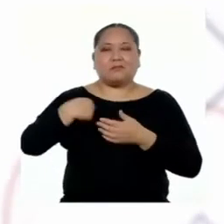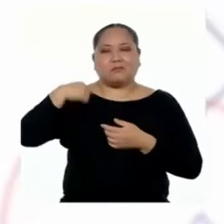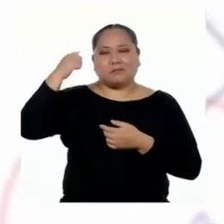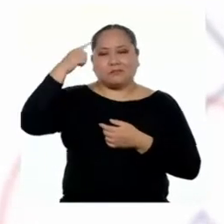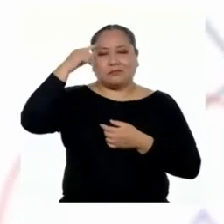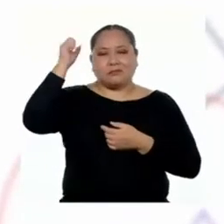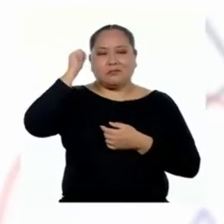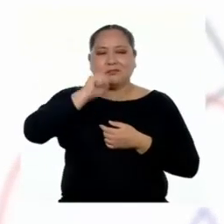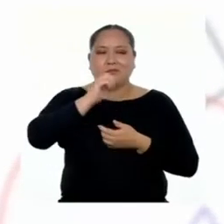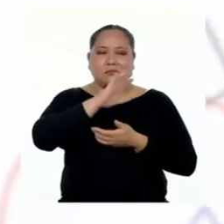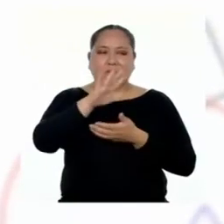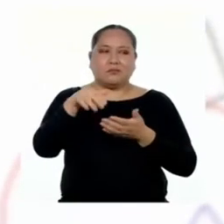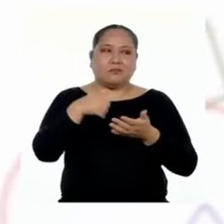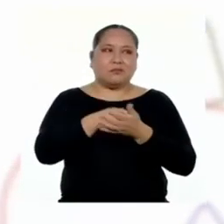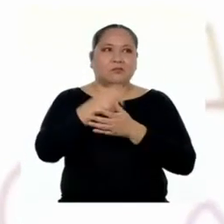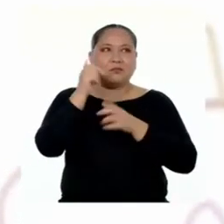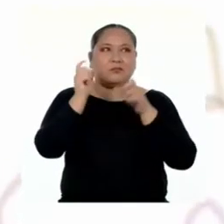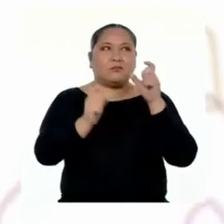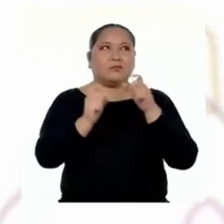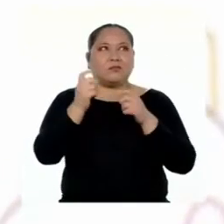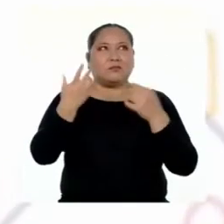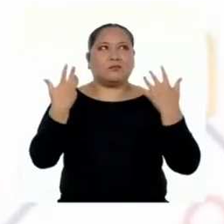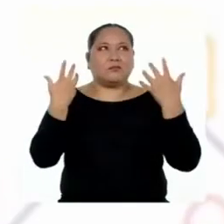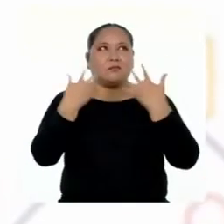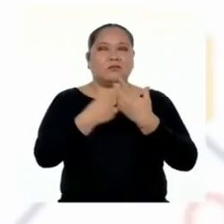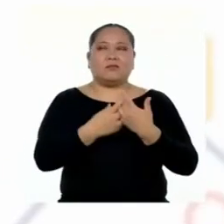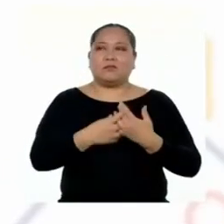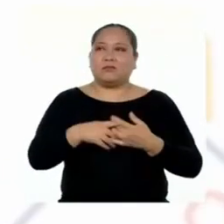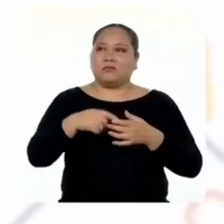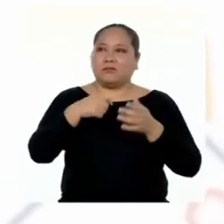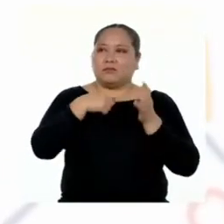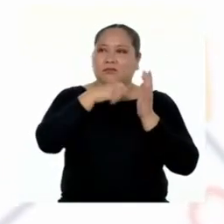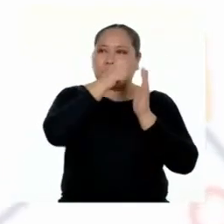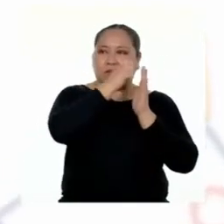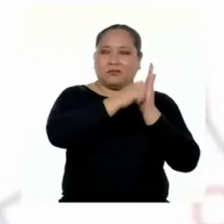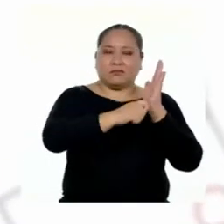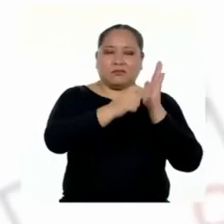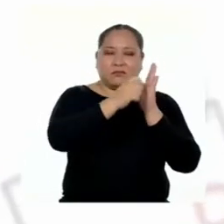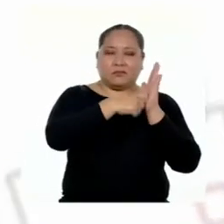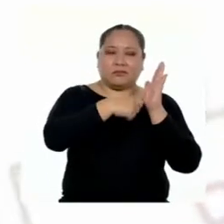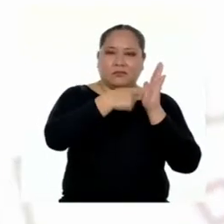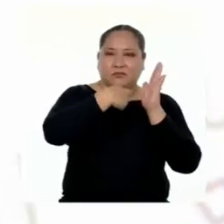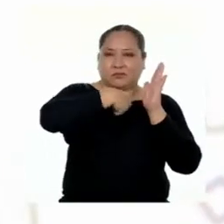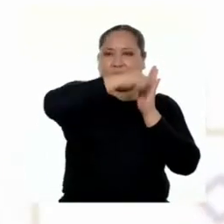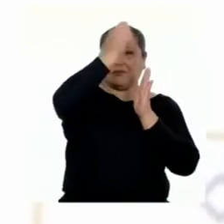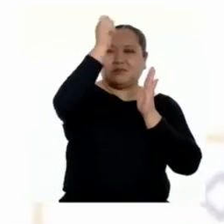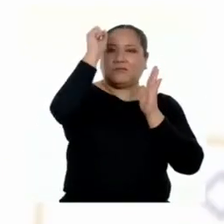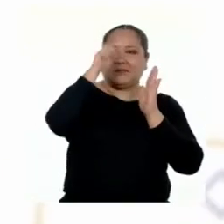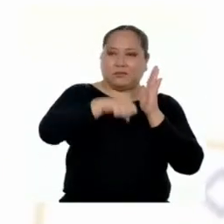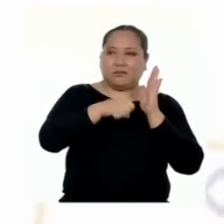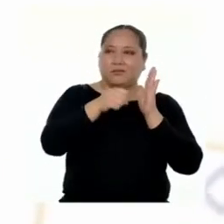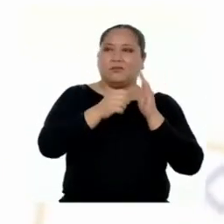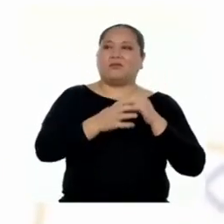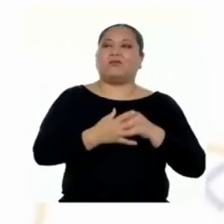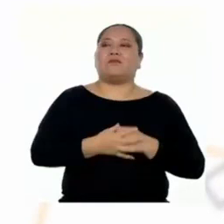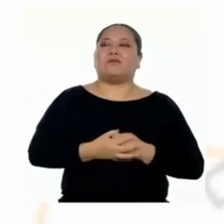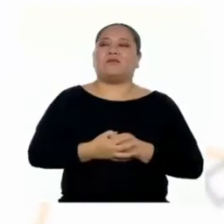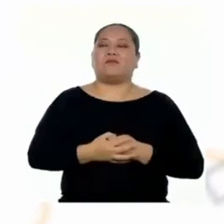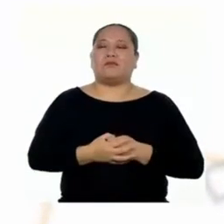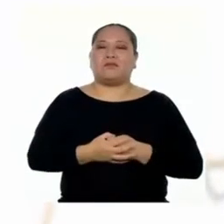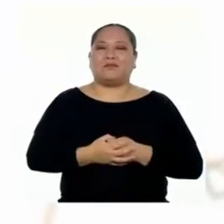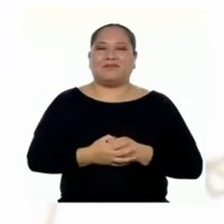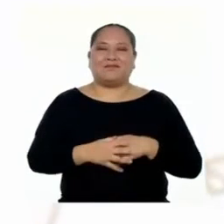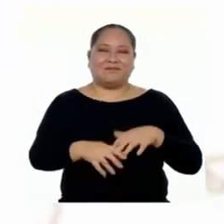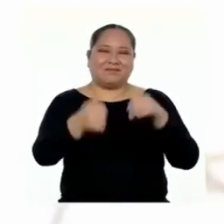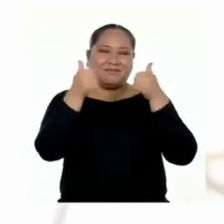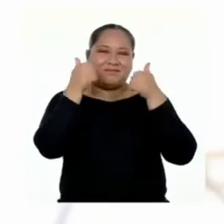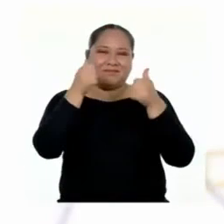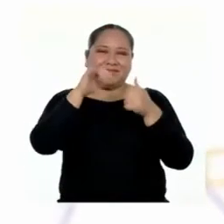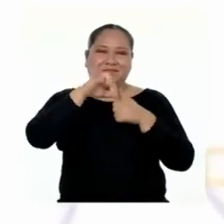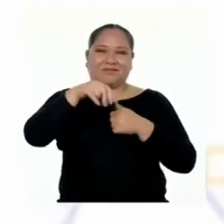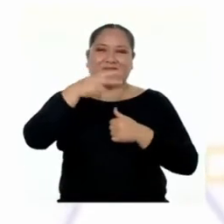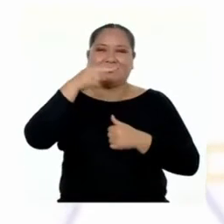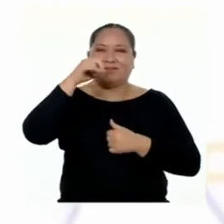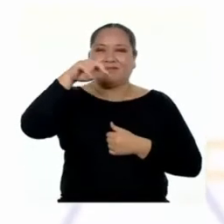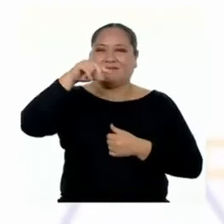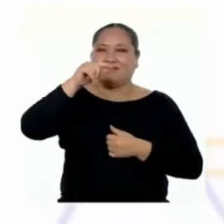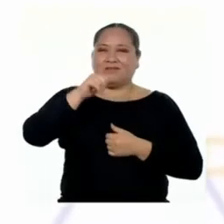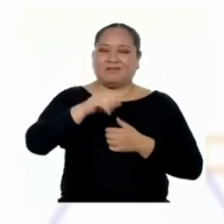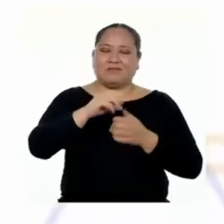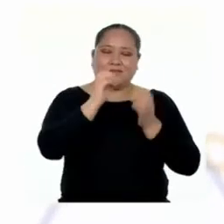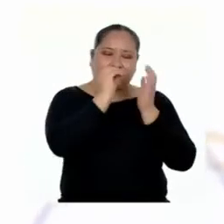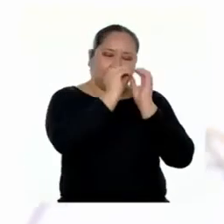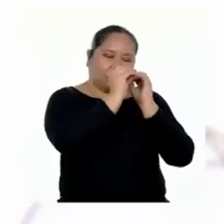que de todas maneras las personas van a reaccionar. Marcaré la casilla del sí en esta última pregunta. Bien, Jonathan.